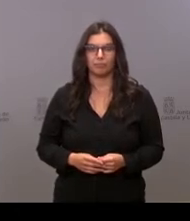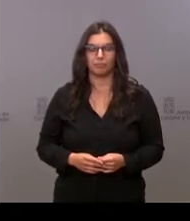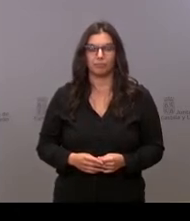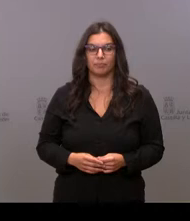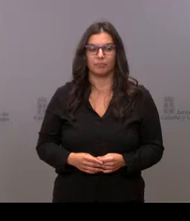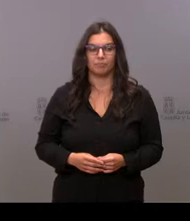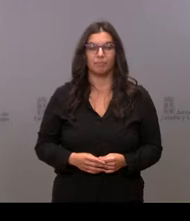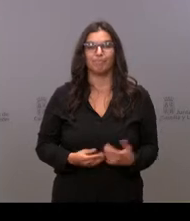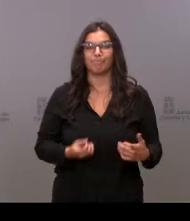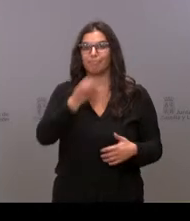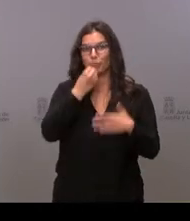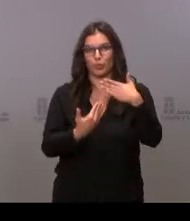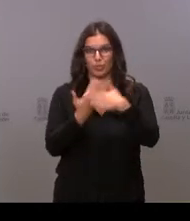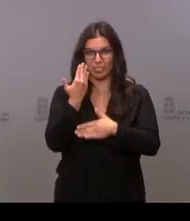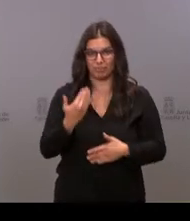Buenos días.